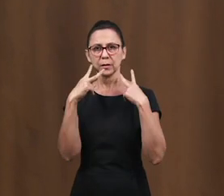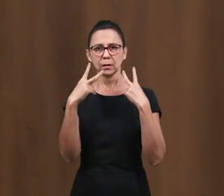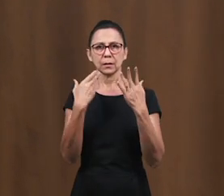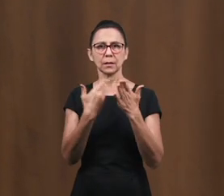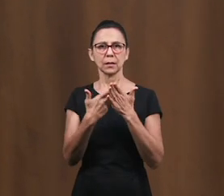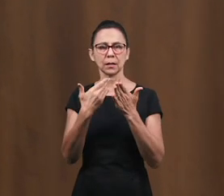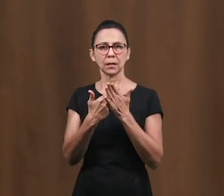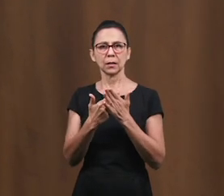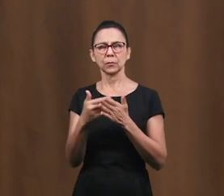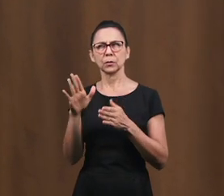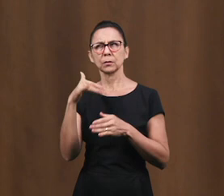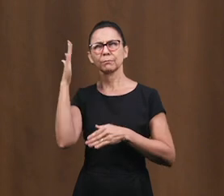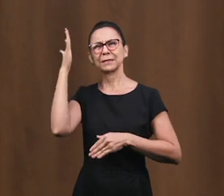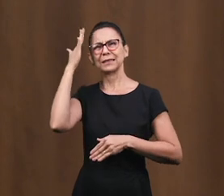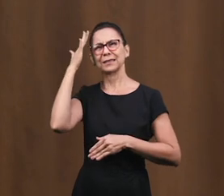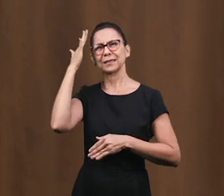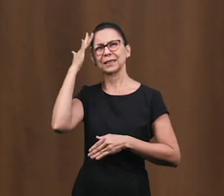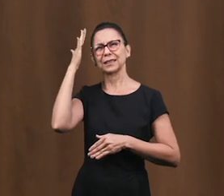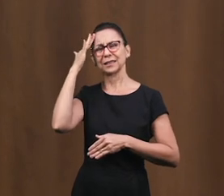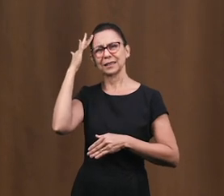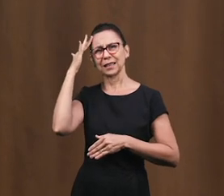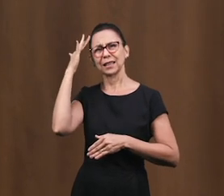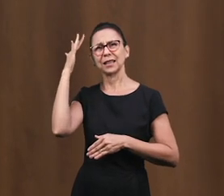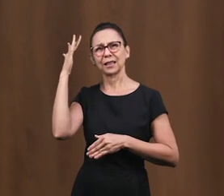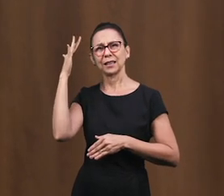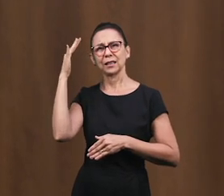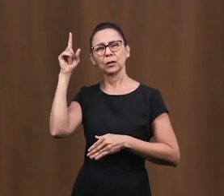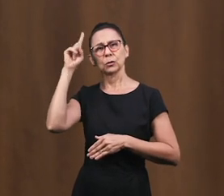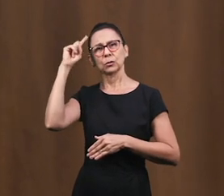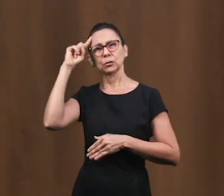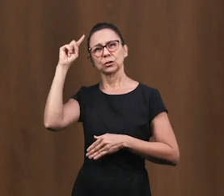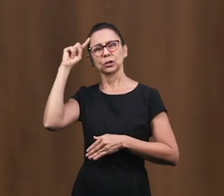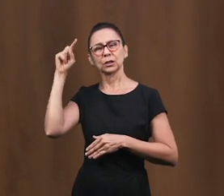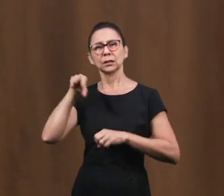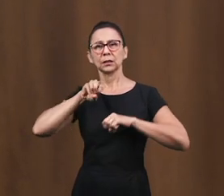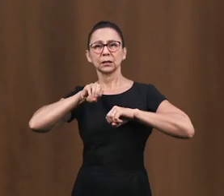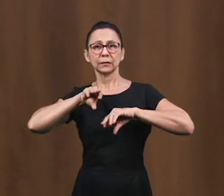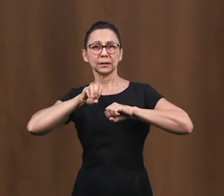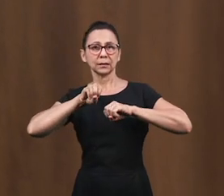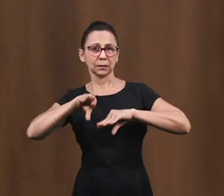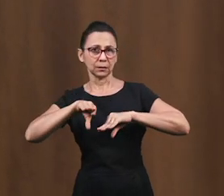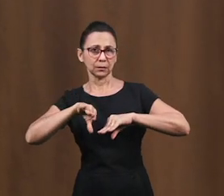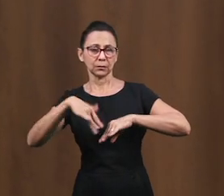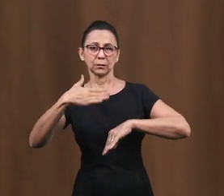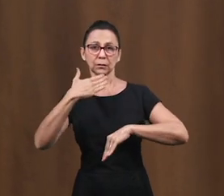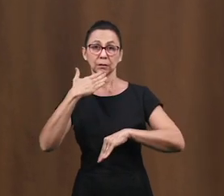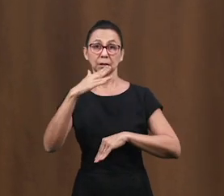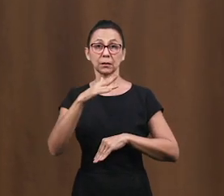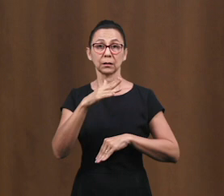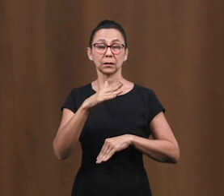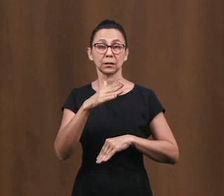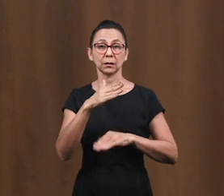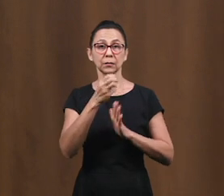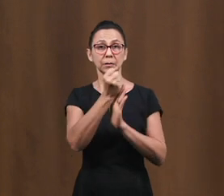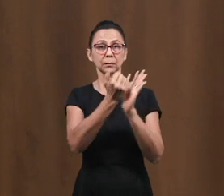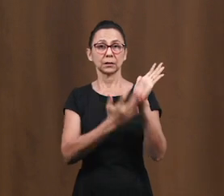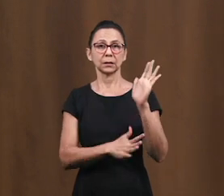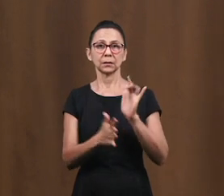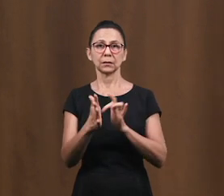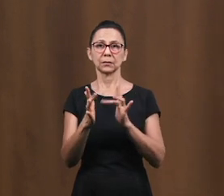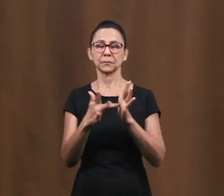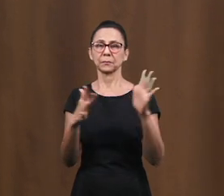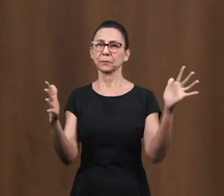Podamos tener entendimiento, Señor De Tu Palabra cada día Nosotros te pedimos así Por